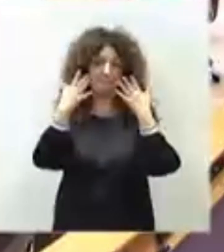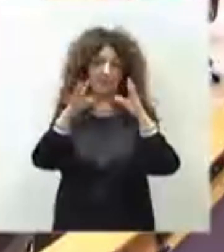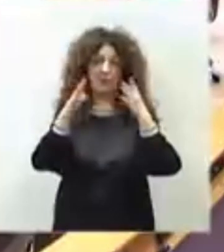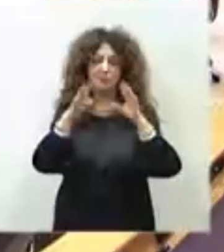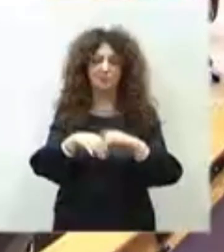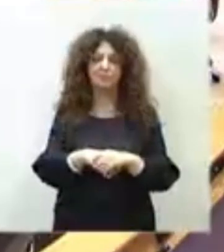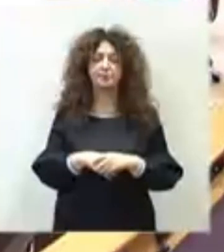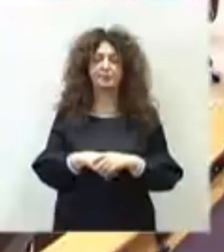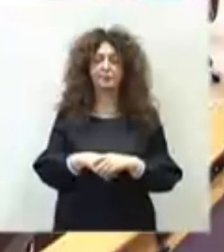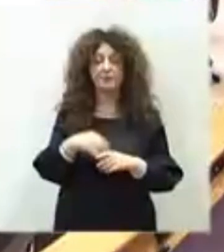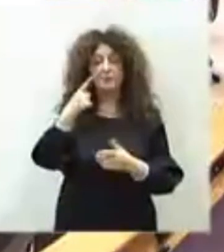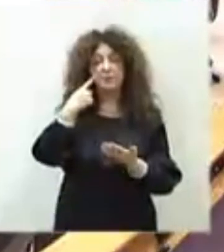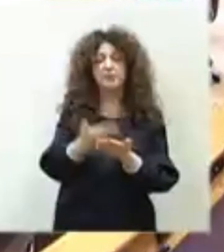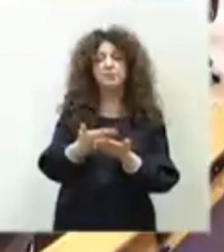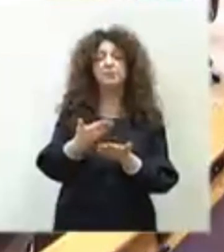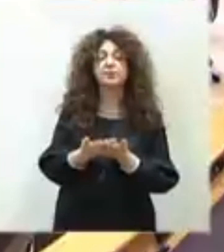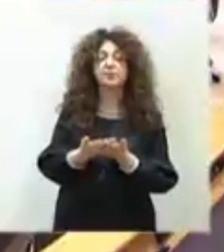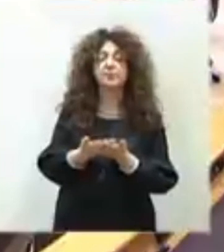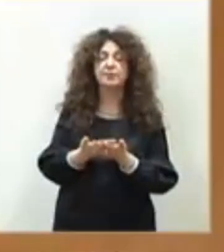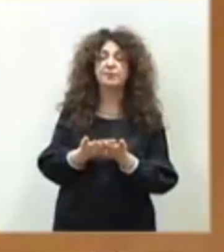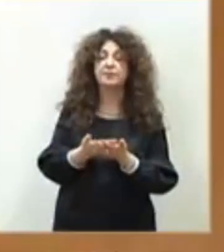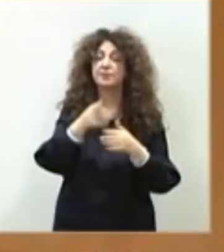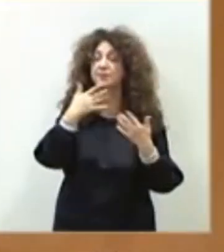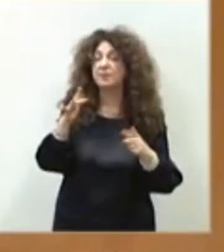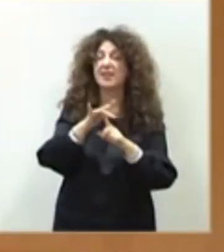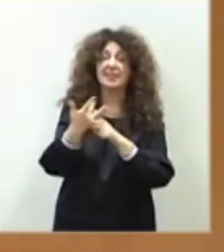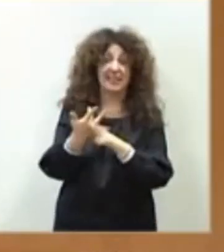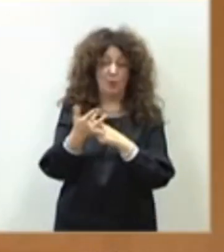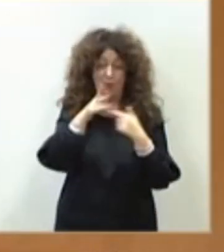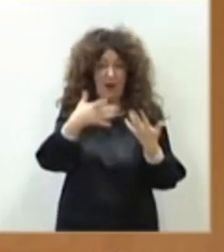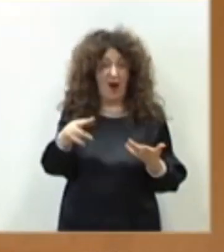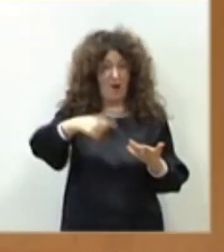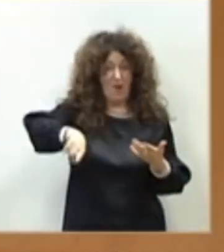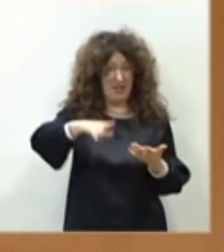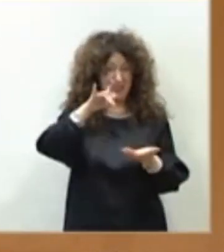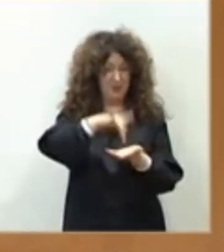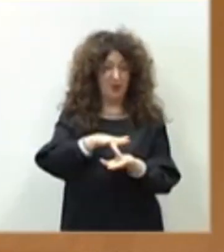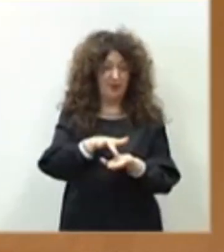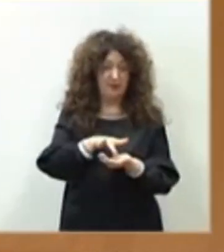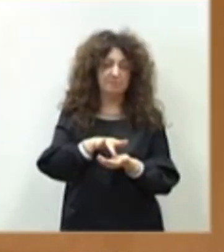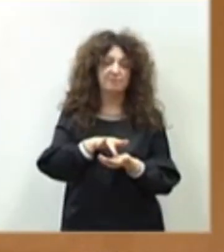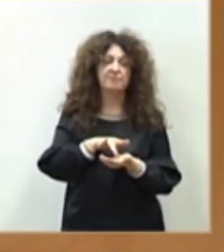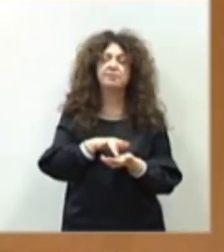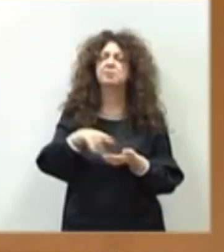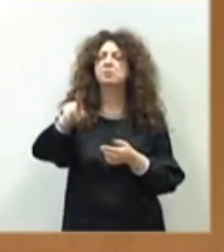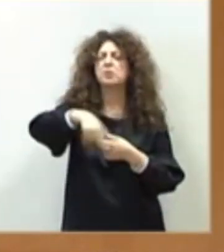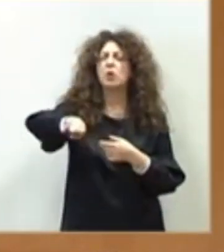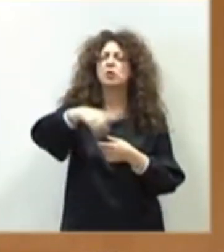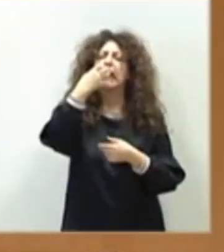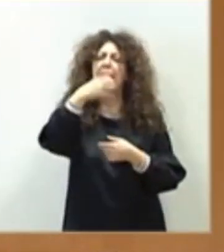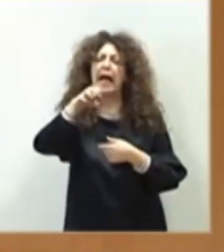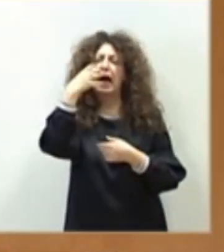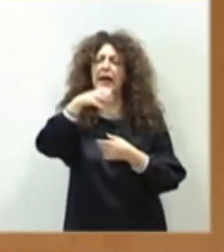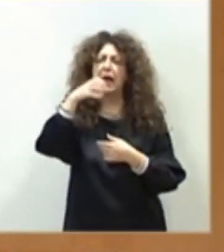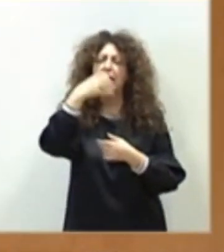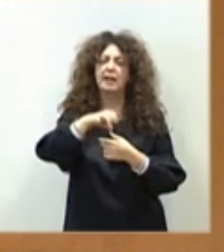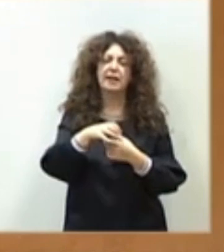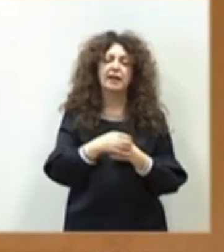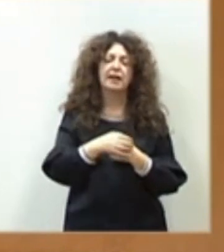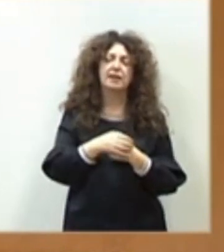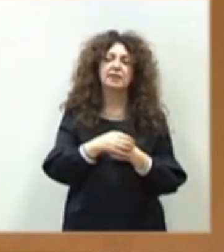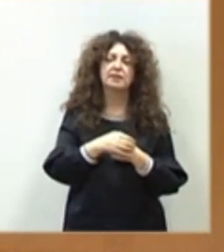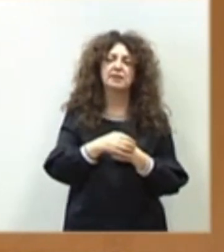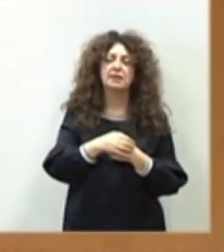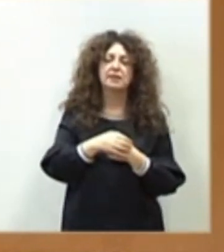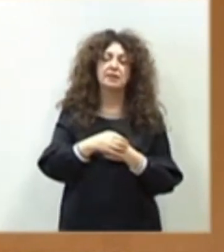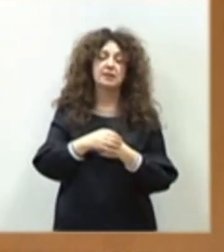Y para muestra la situación que están viviendo. Claro, se quejan ustedes de que va a haber